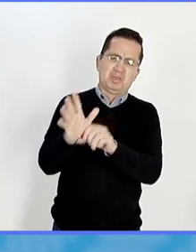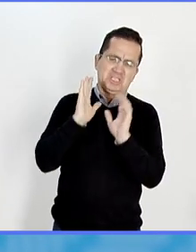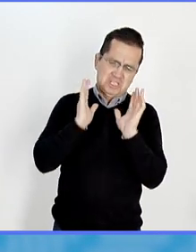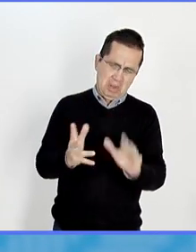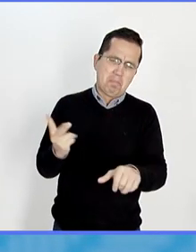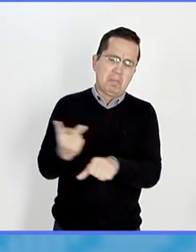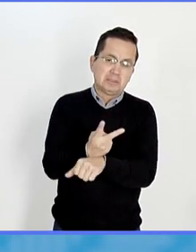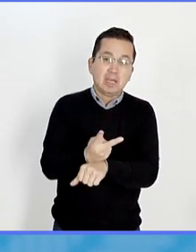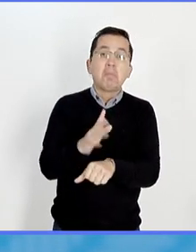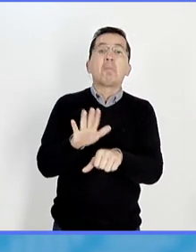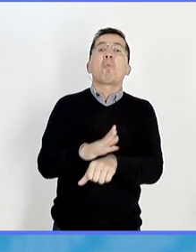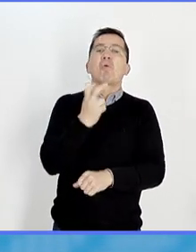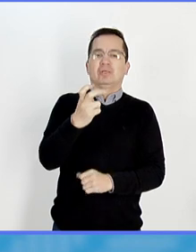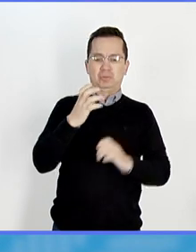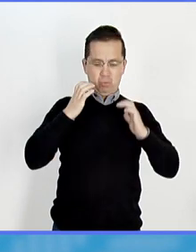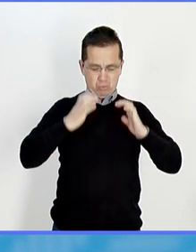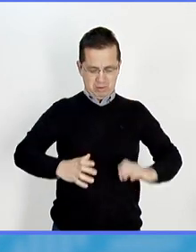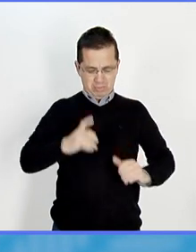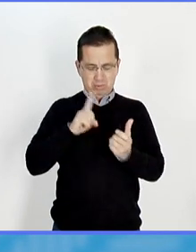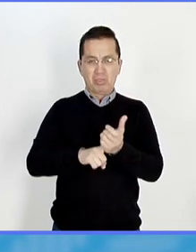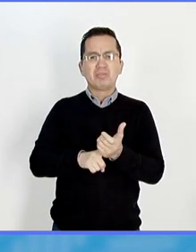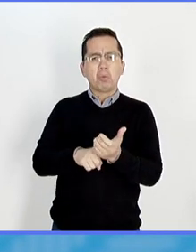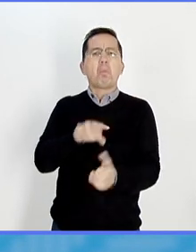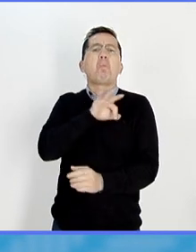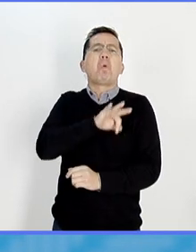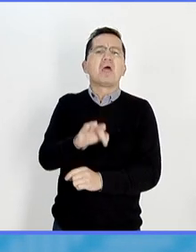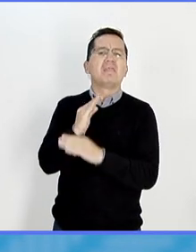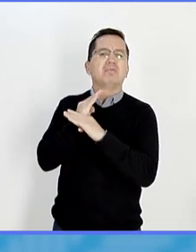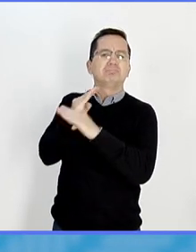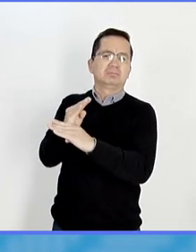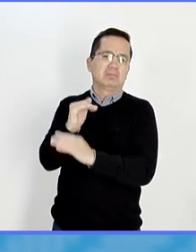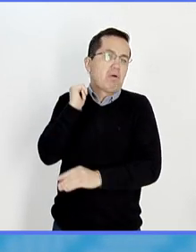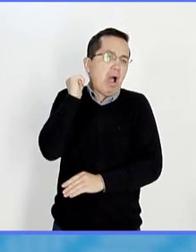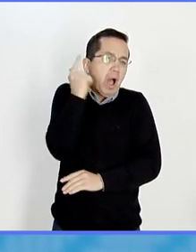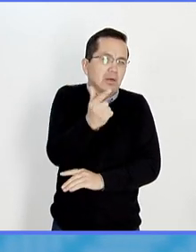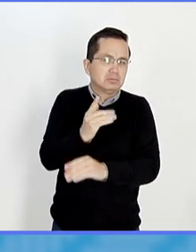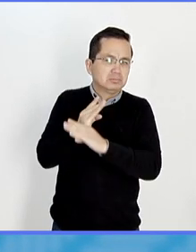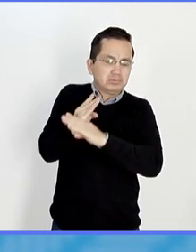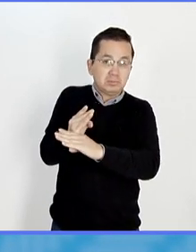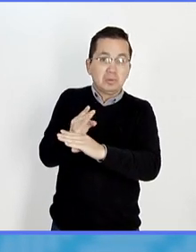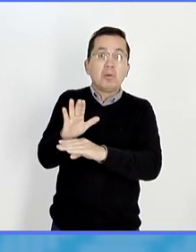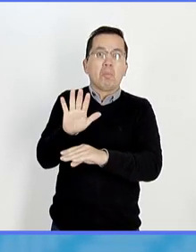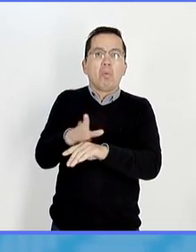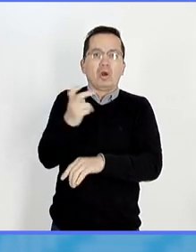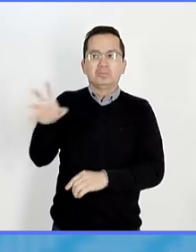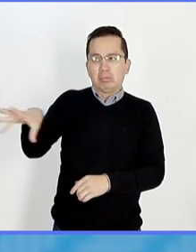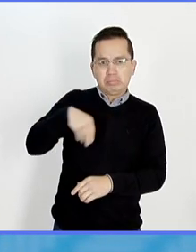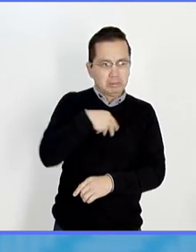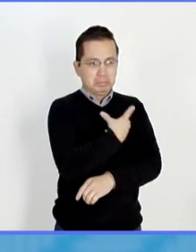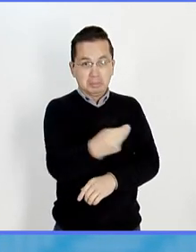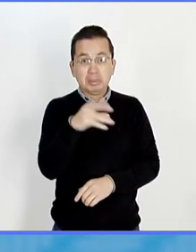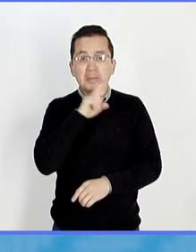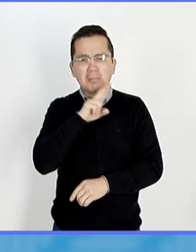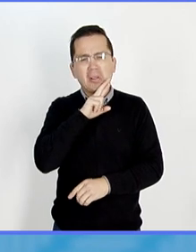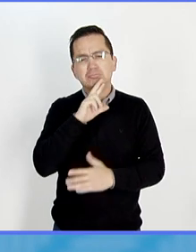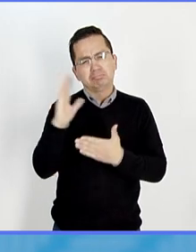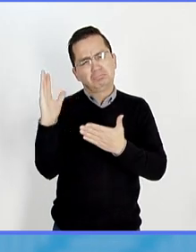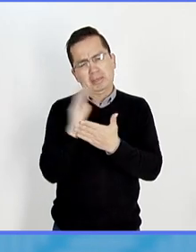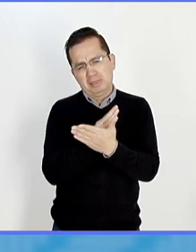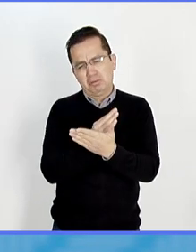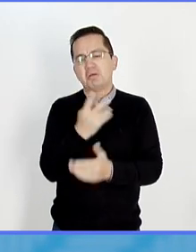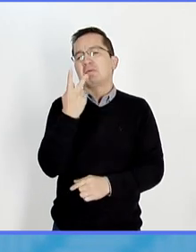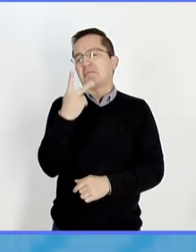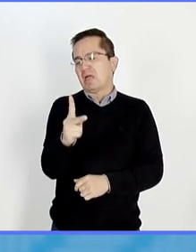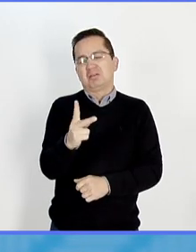sistema inmune que nos permite defendernos. Pero sigue, pues sigue la presencia de este virus que quizás ya nos, bueno, que de hecho nos va a